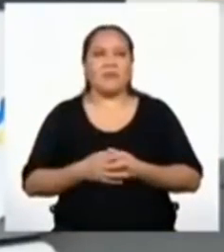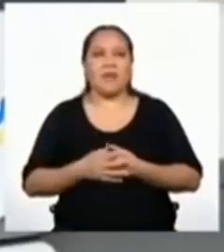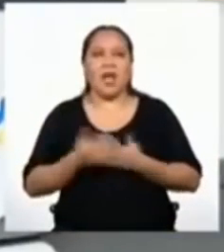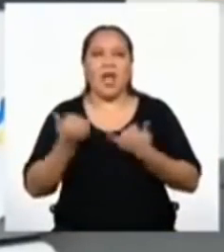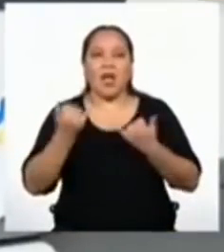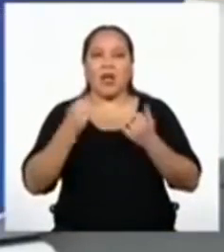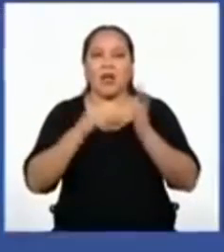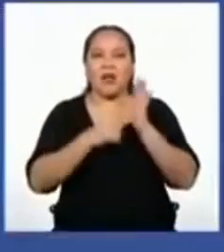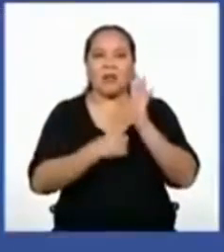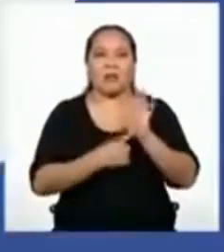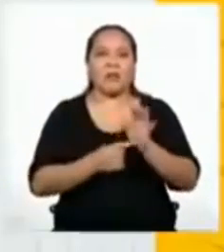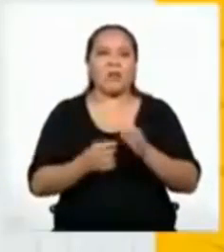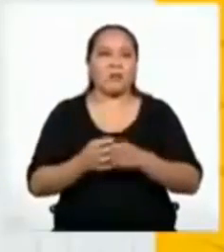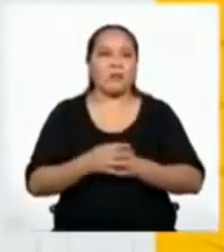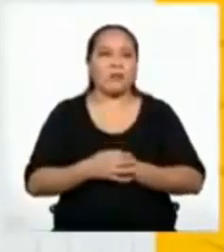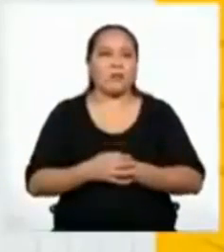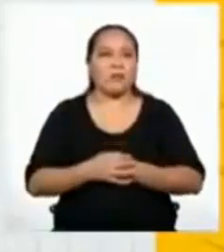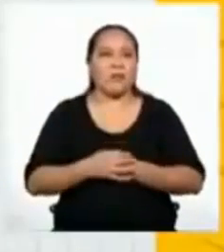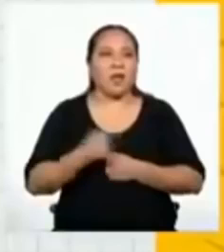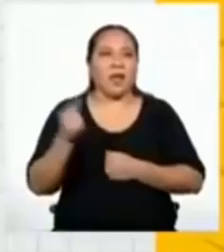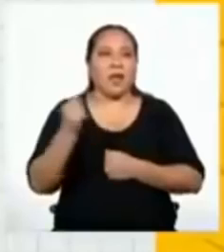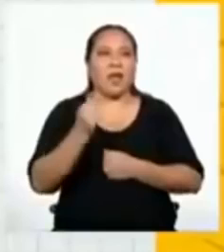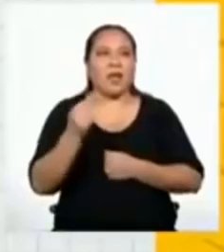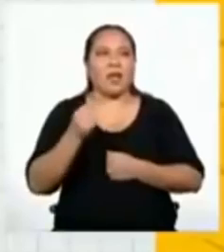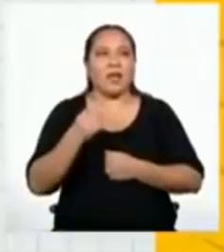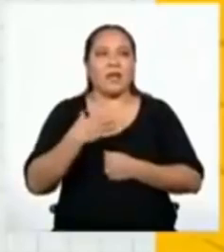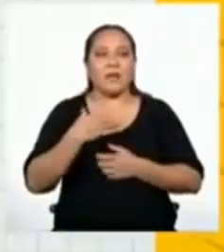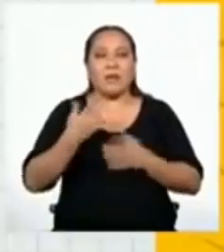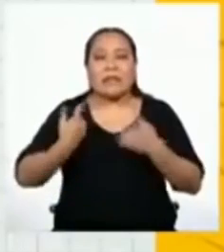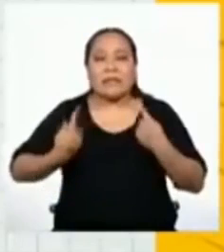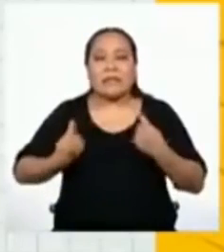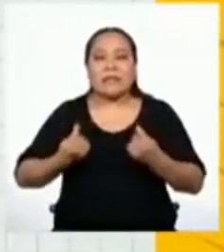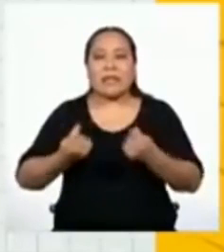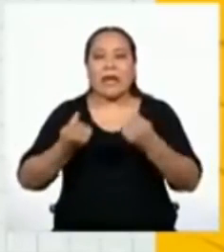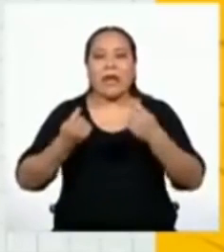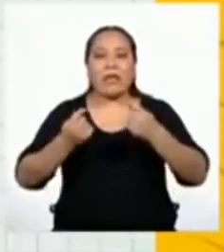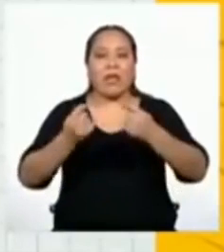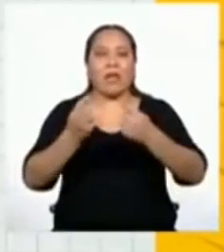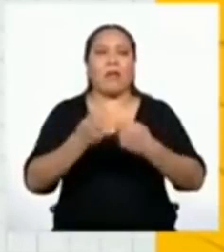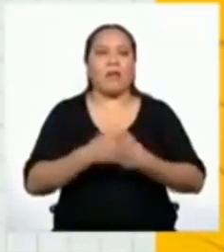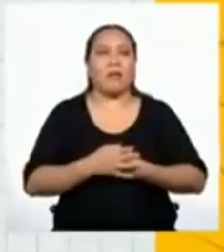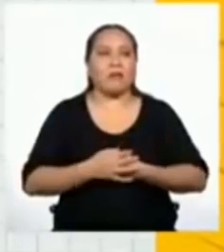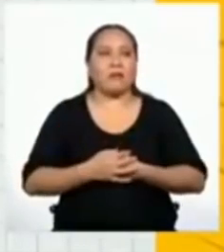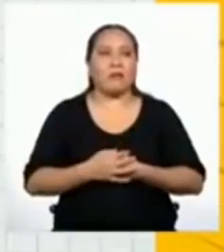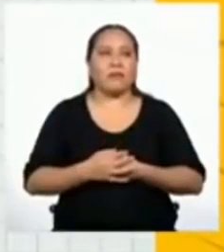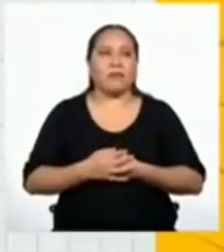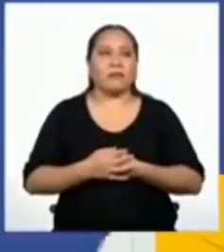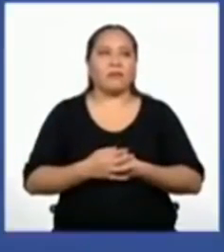Ahora le muestro. Aquí están mis intentos.